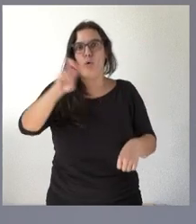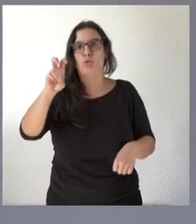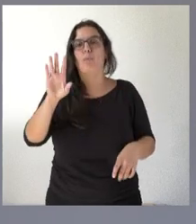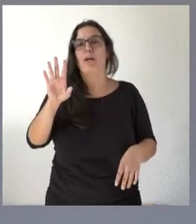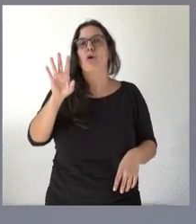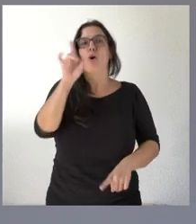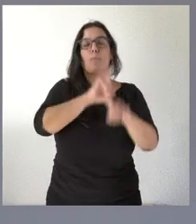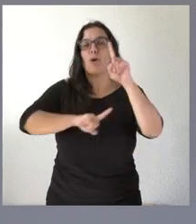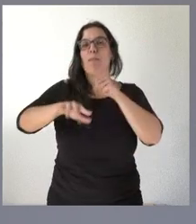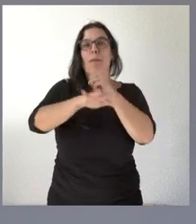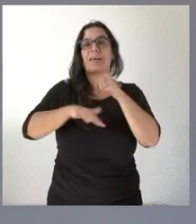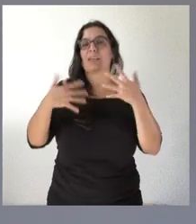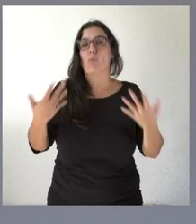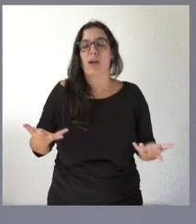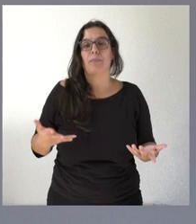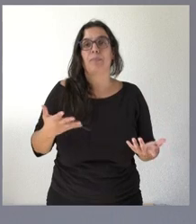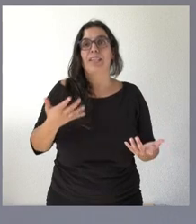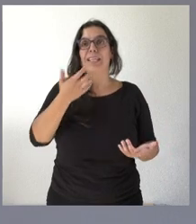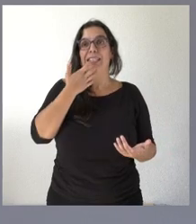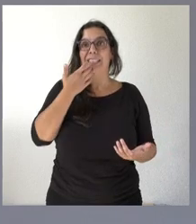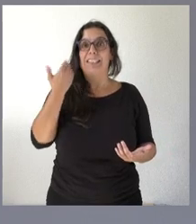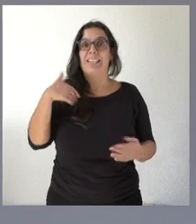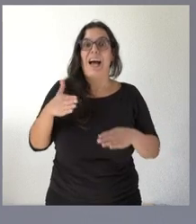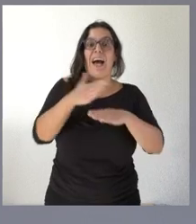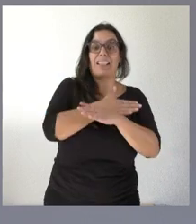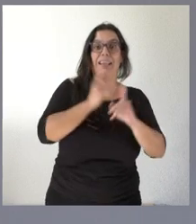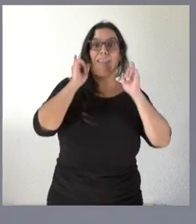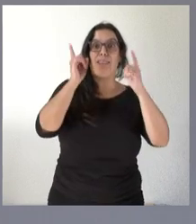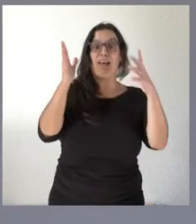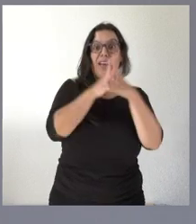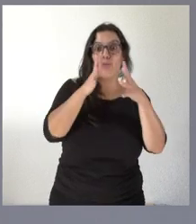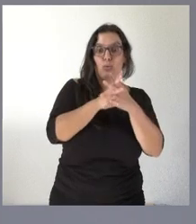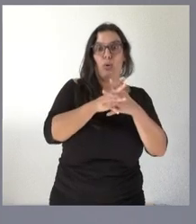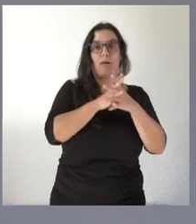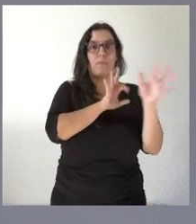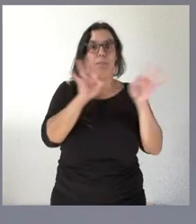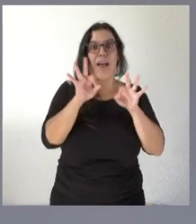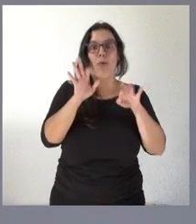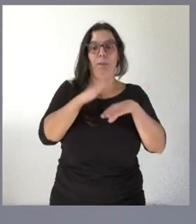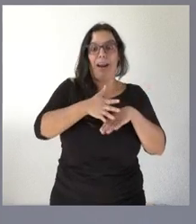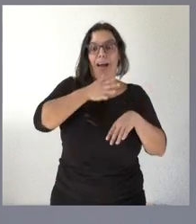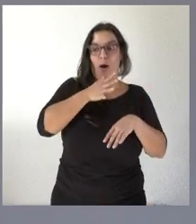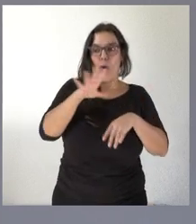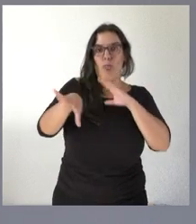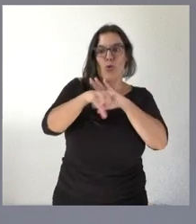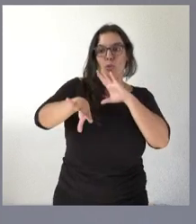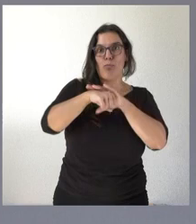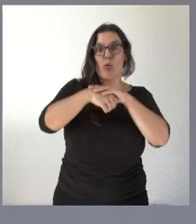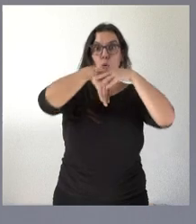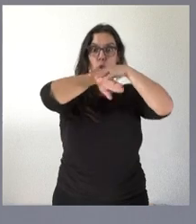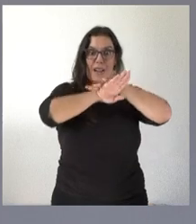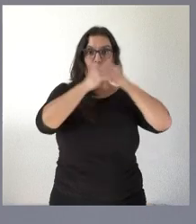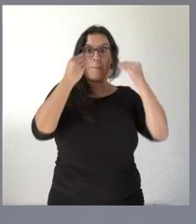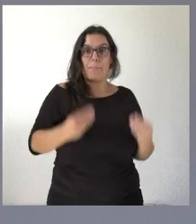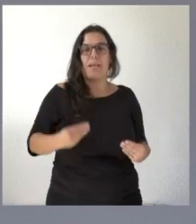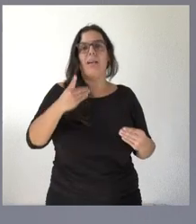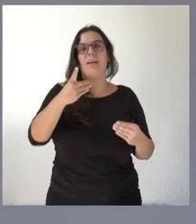partida que es que si tuviéramos hechas algunas infraestructuras hidráulicas habría una mayor dotación de agua y habría una mejor condición